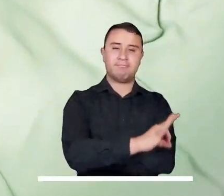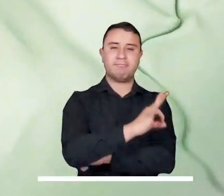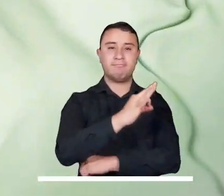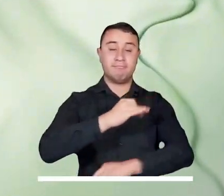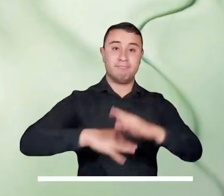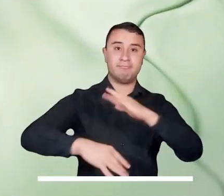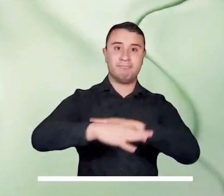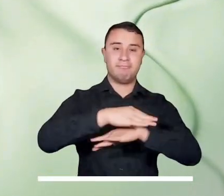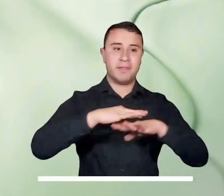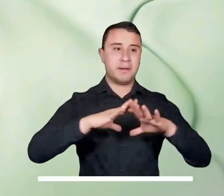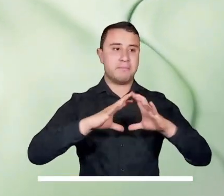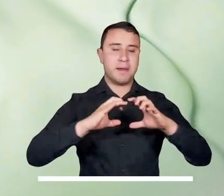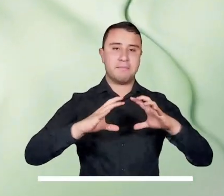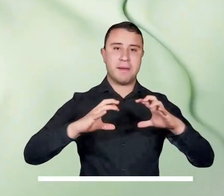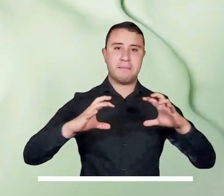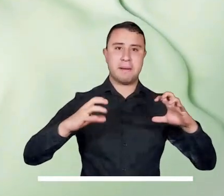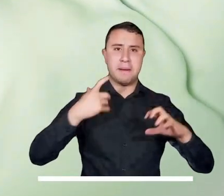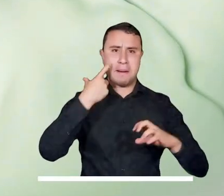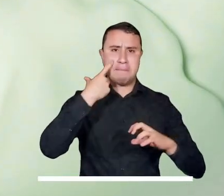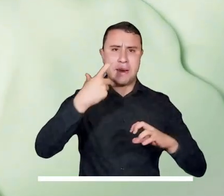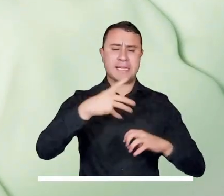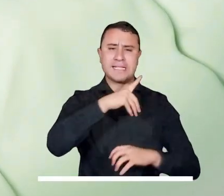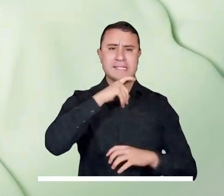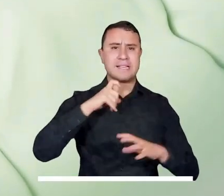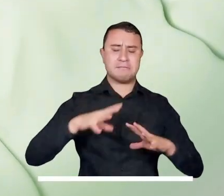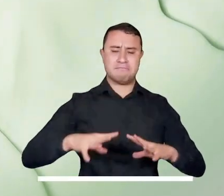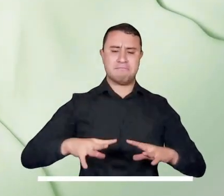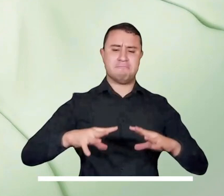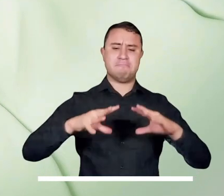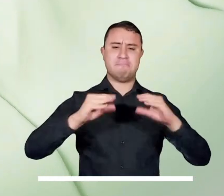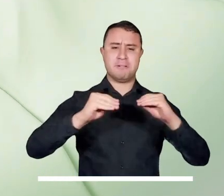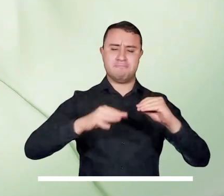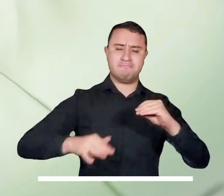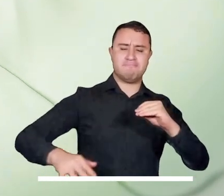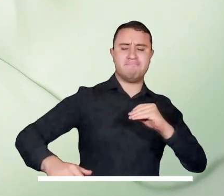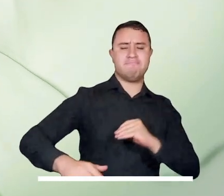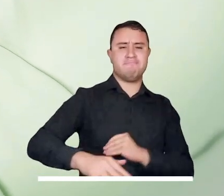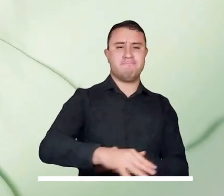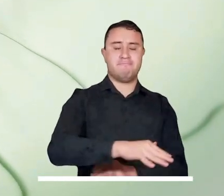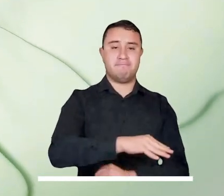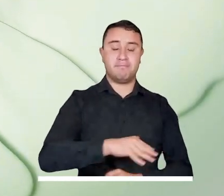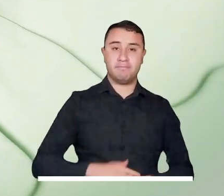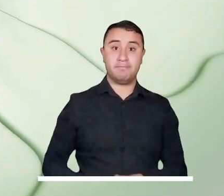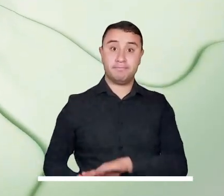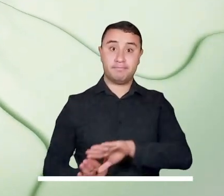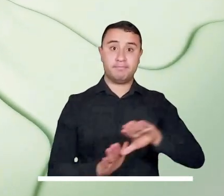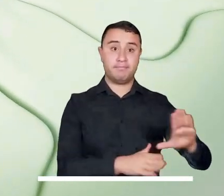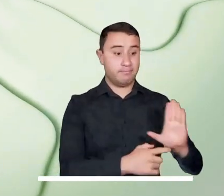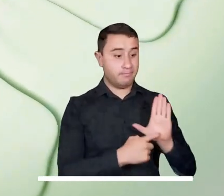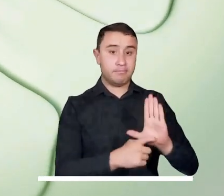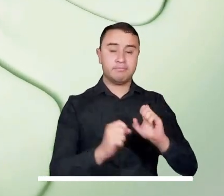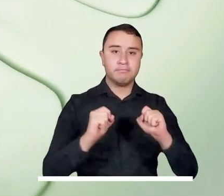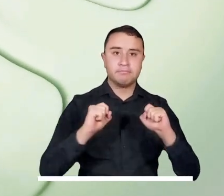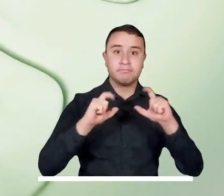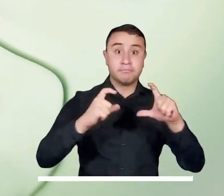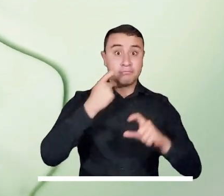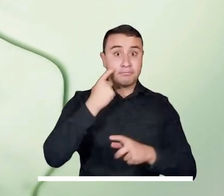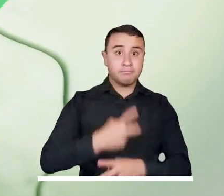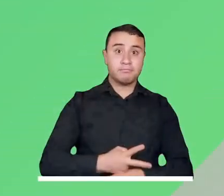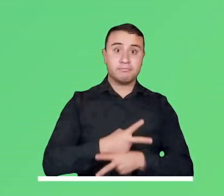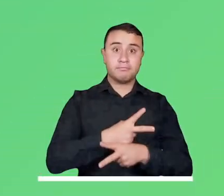La capital del país tendrá una mañana con cielo parcialmente cubierto y predominio de tiempo seco sobre gran parte de la ciudad.